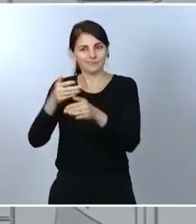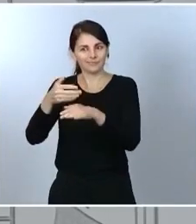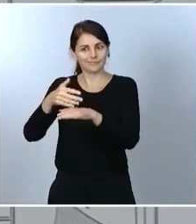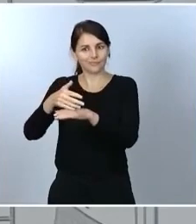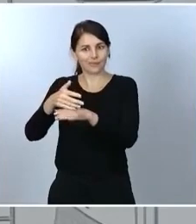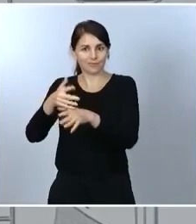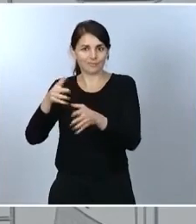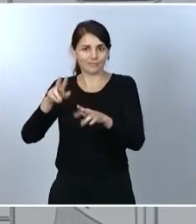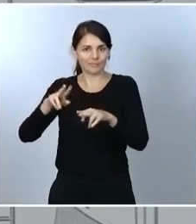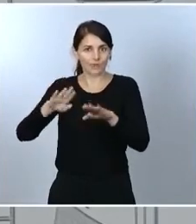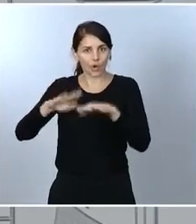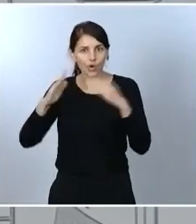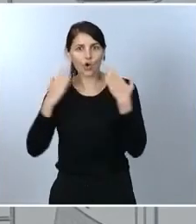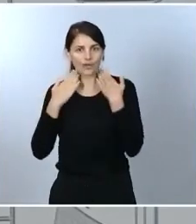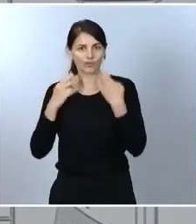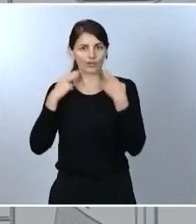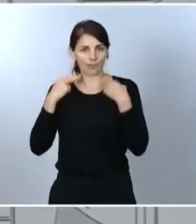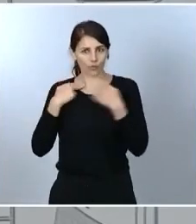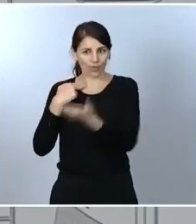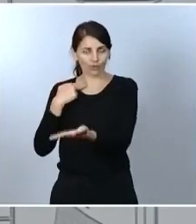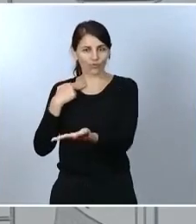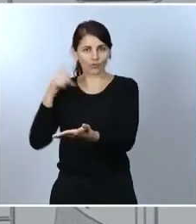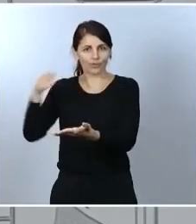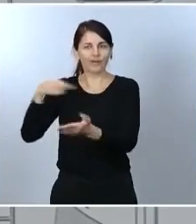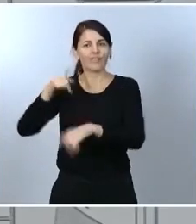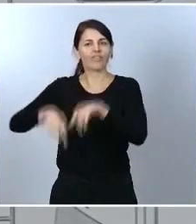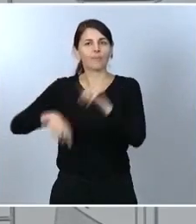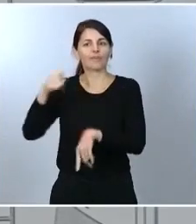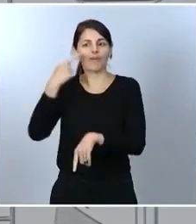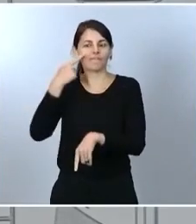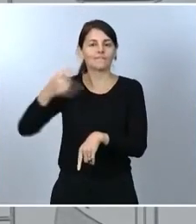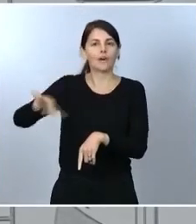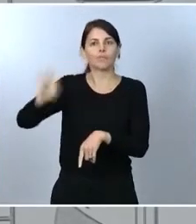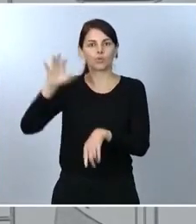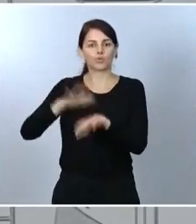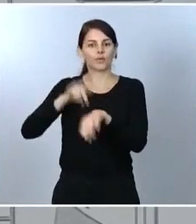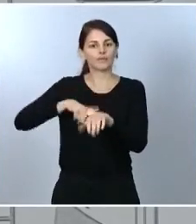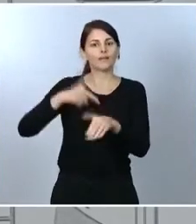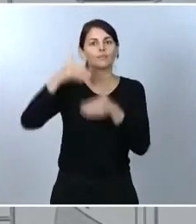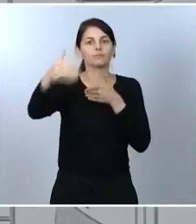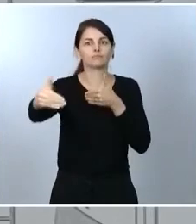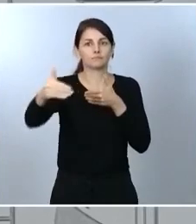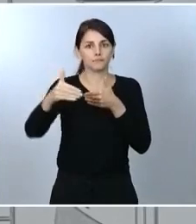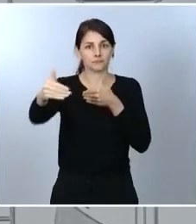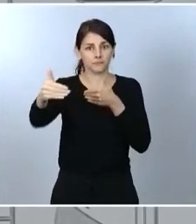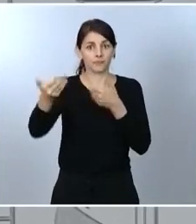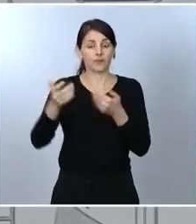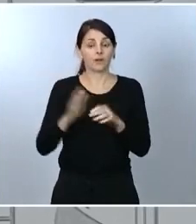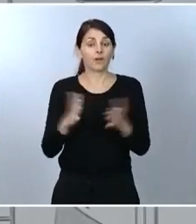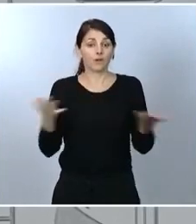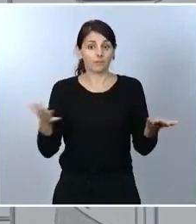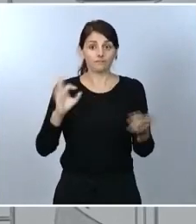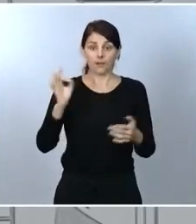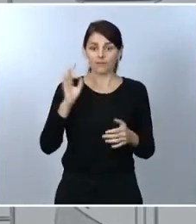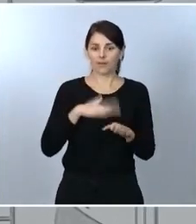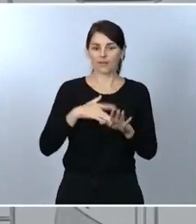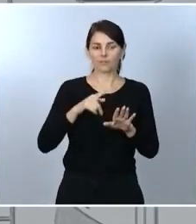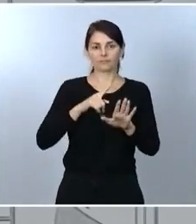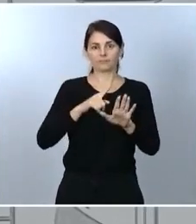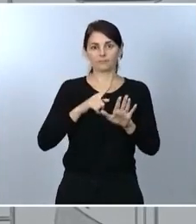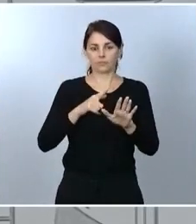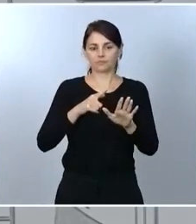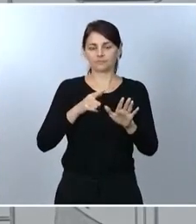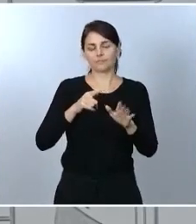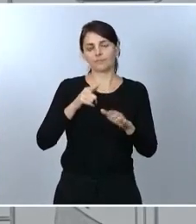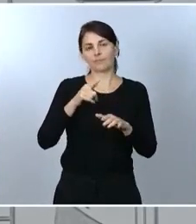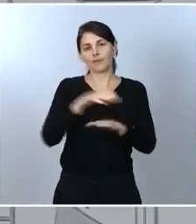Desde luego, la parte de la rendición de cuentas está, digamos, garantizada, en el sentido de que el Ministerio de Sanidad va a comparecer cada 15 días en el Congreso